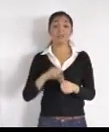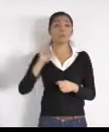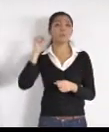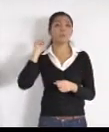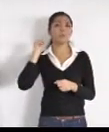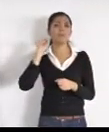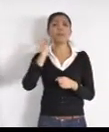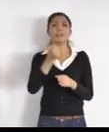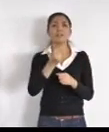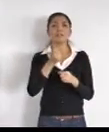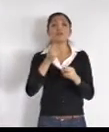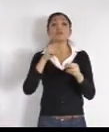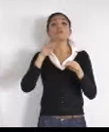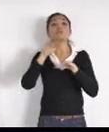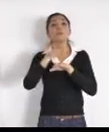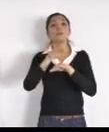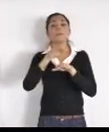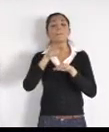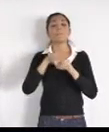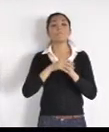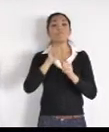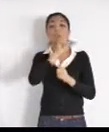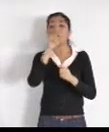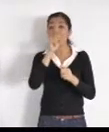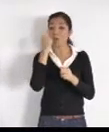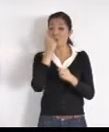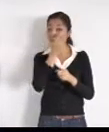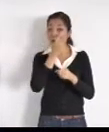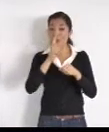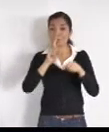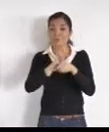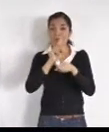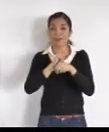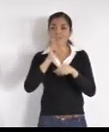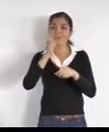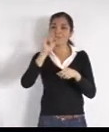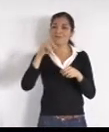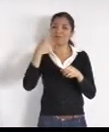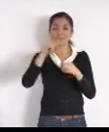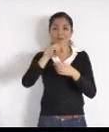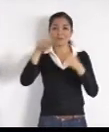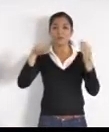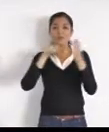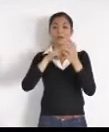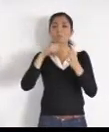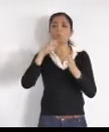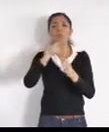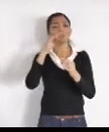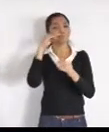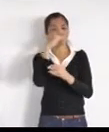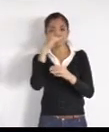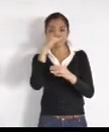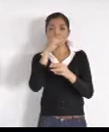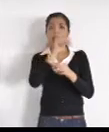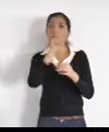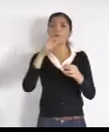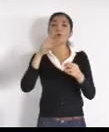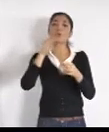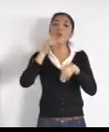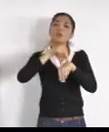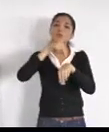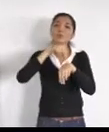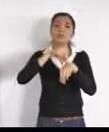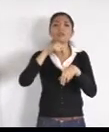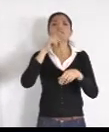se ofrecieron consultas gratuitas, sobre todo en el tema de la diabetes y las consecuencias oftalmológicas que